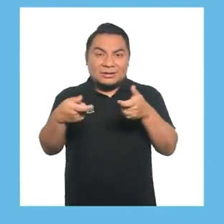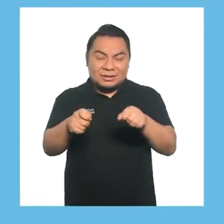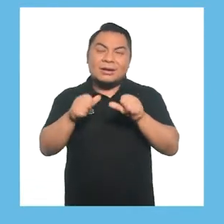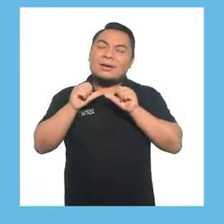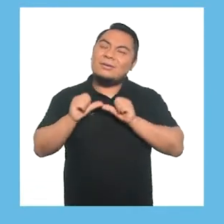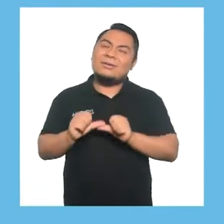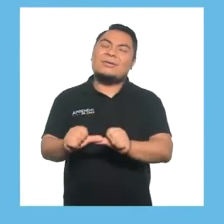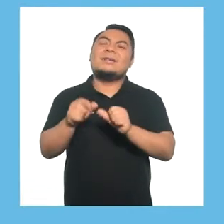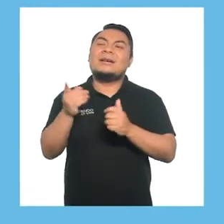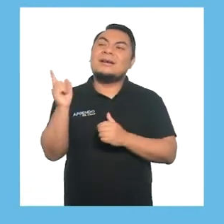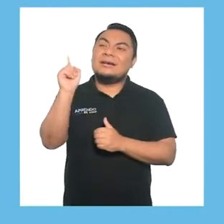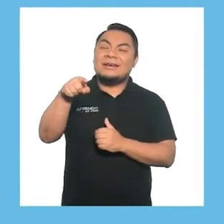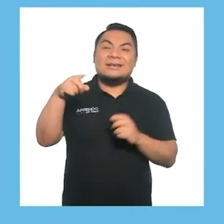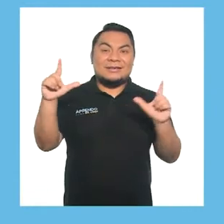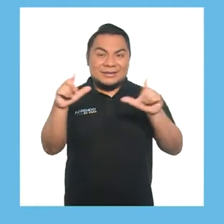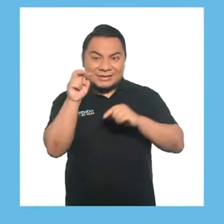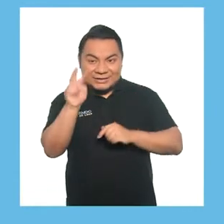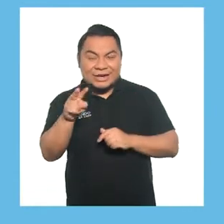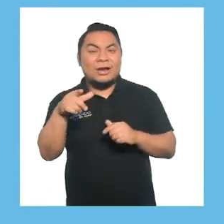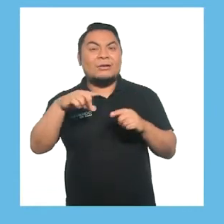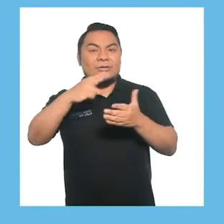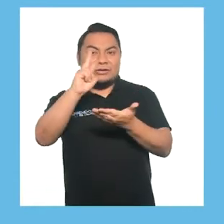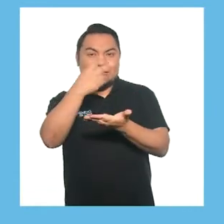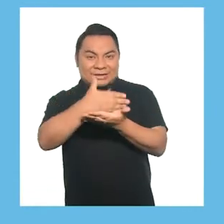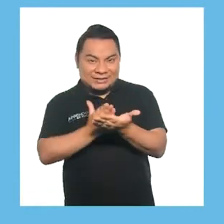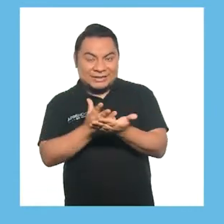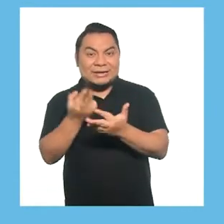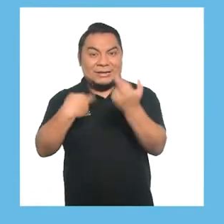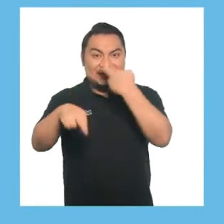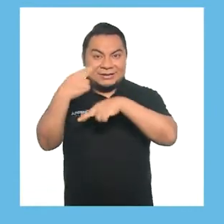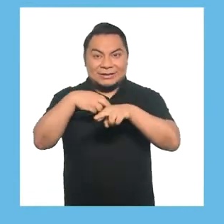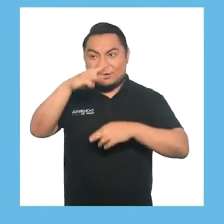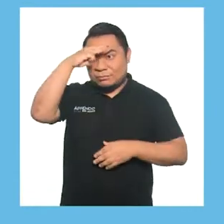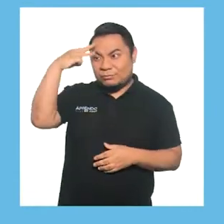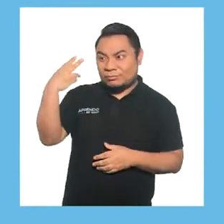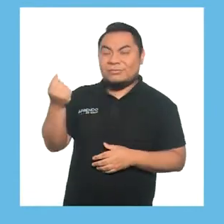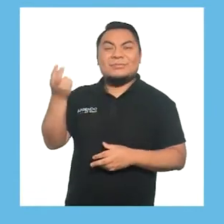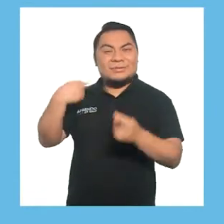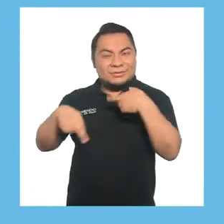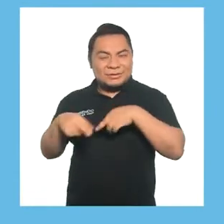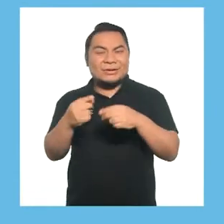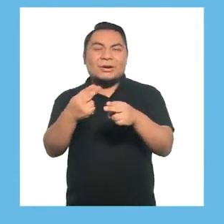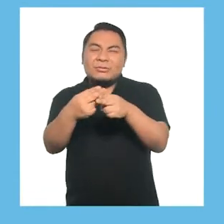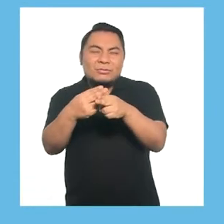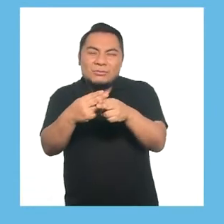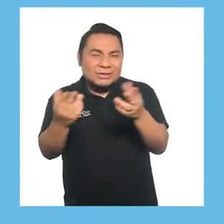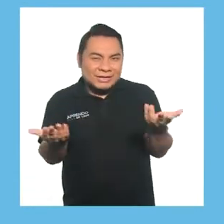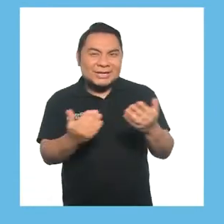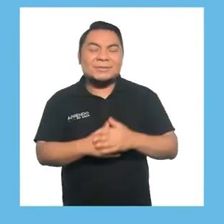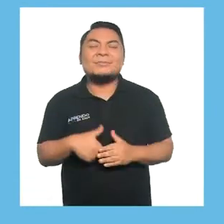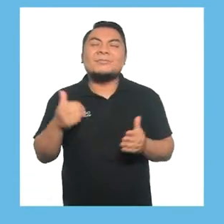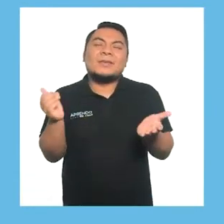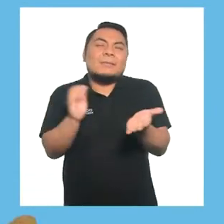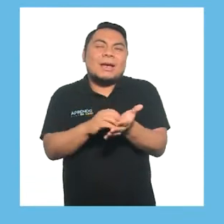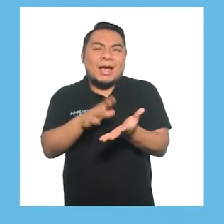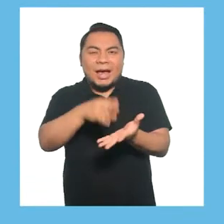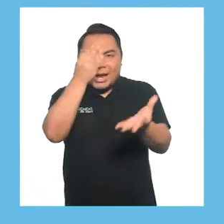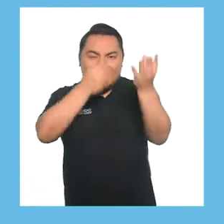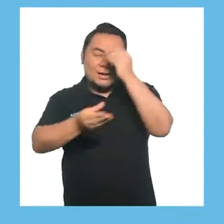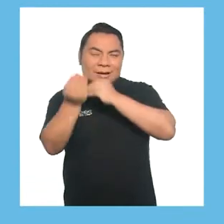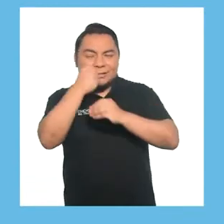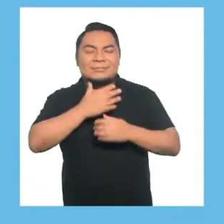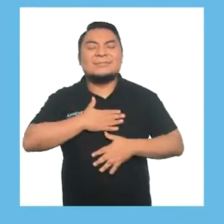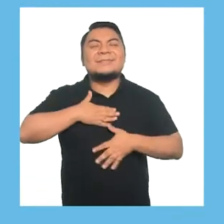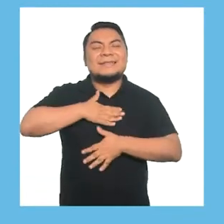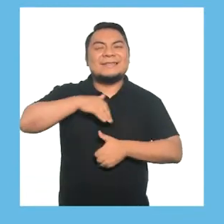la pausa continuar con el siguiente bloque del programa. Moisés y yo regresamos en breve con más